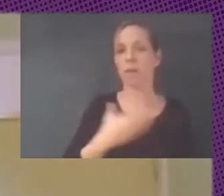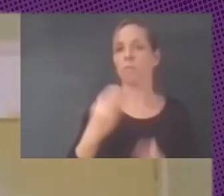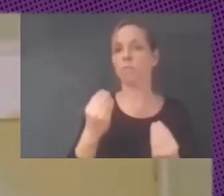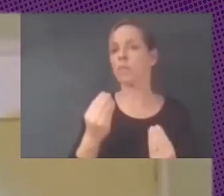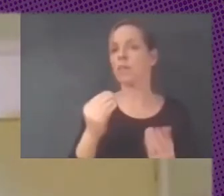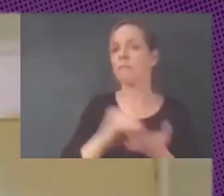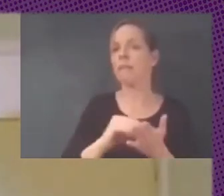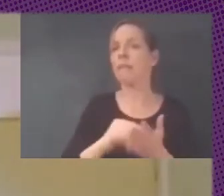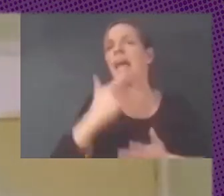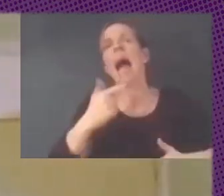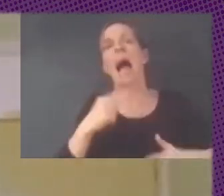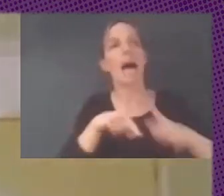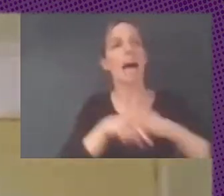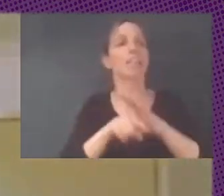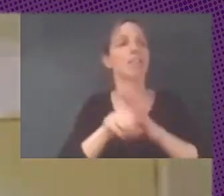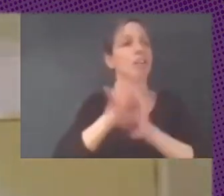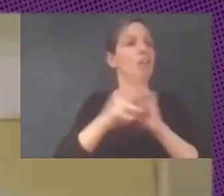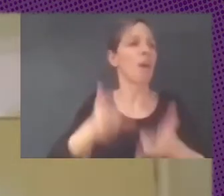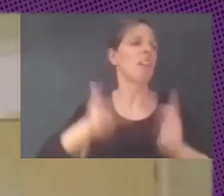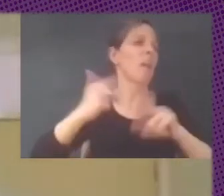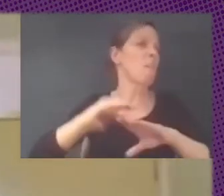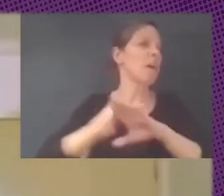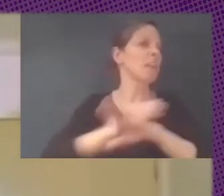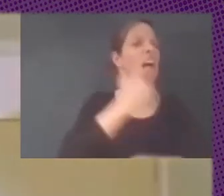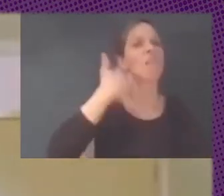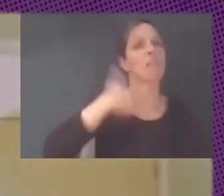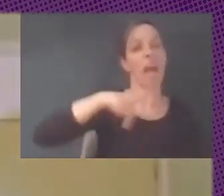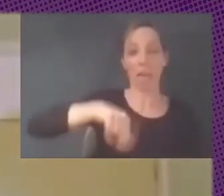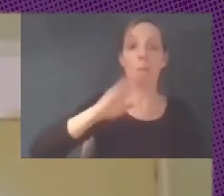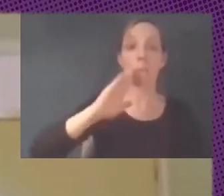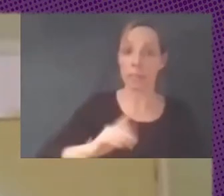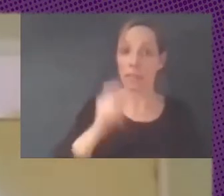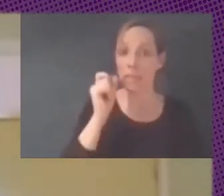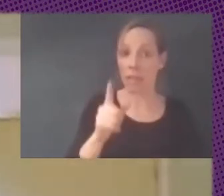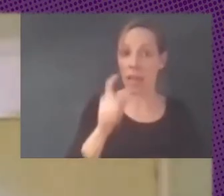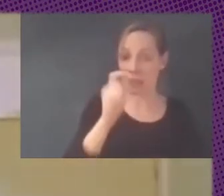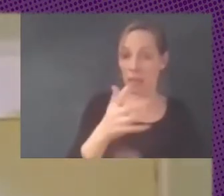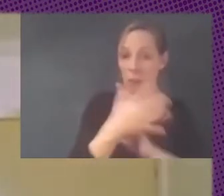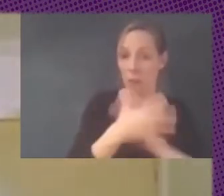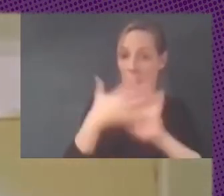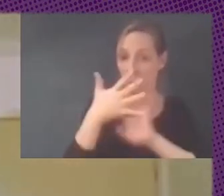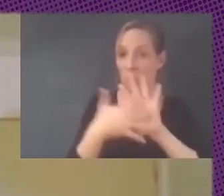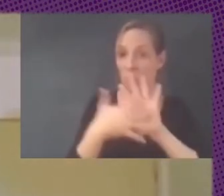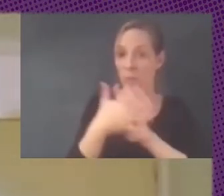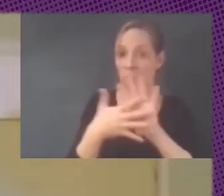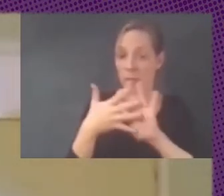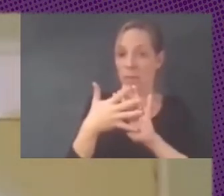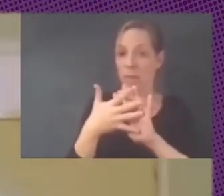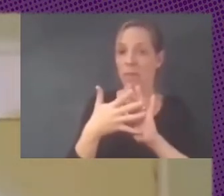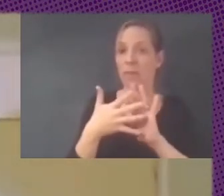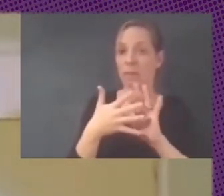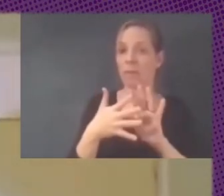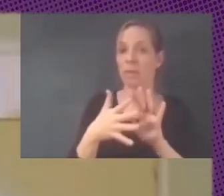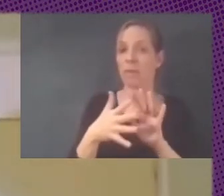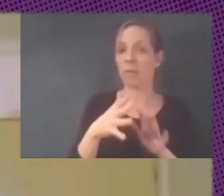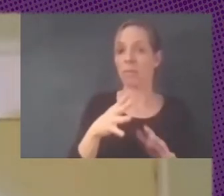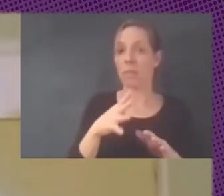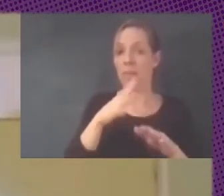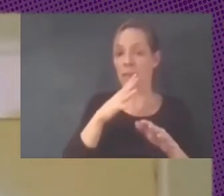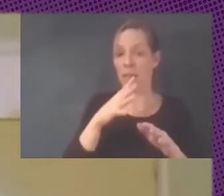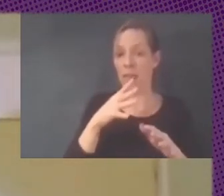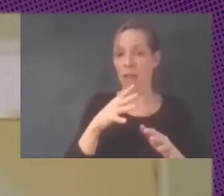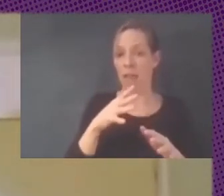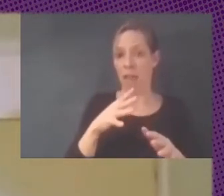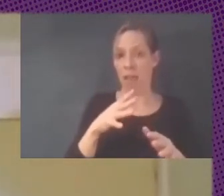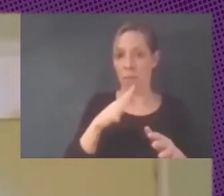del software libre ya pasó acá en Brasil se habla mucho tiempo con adopción y hasta ahora